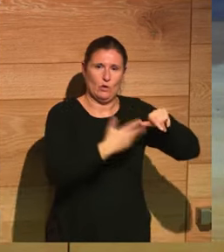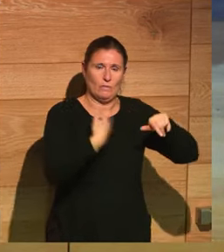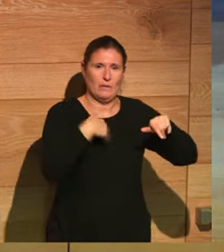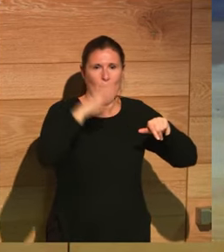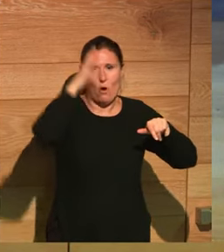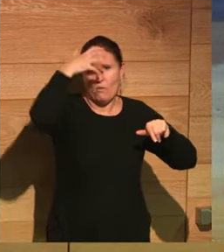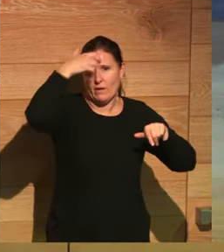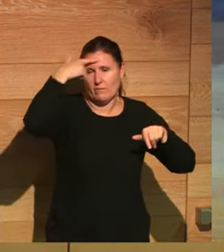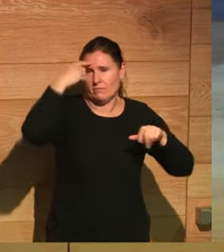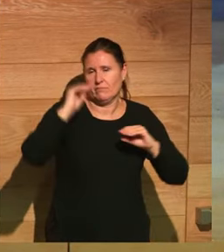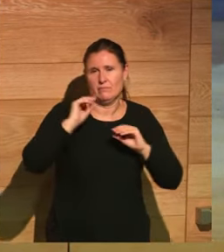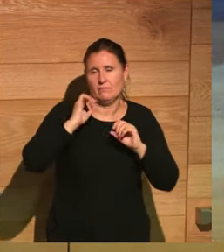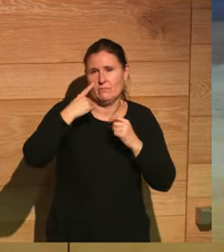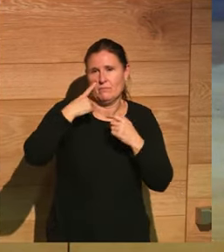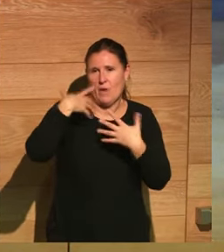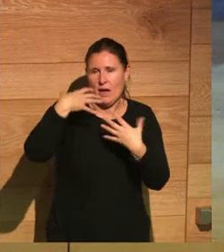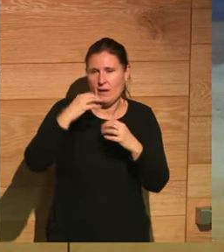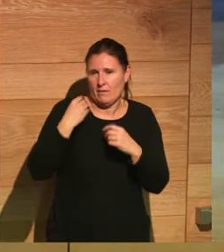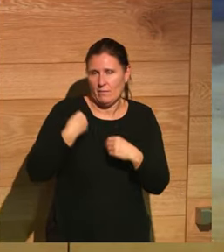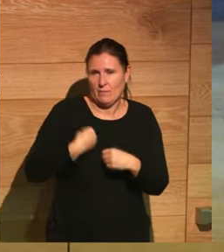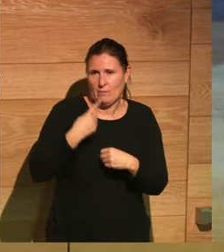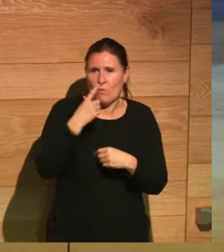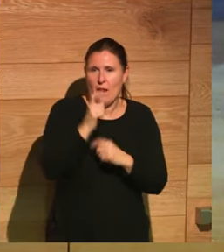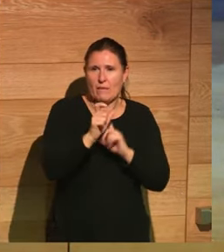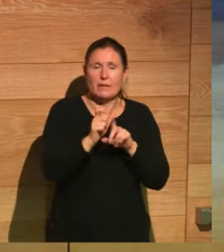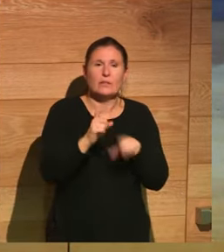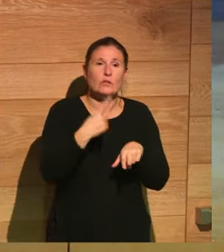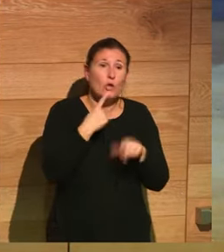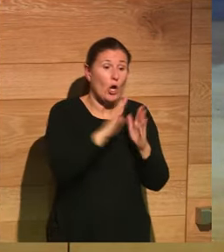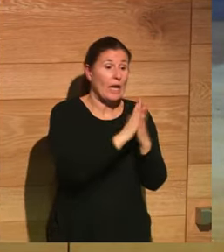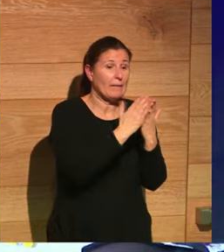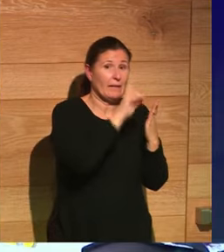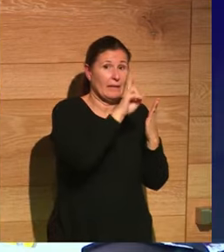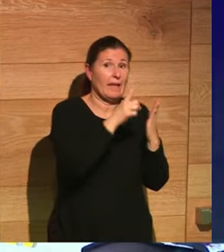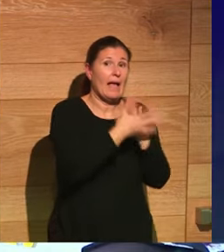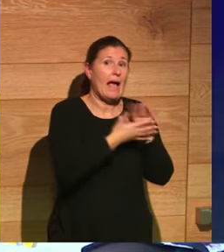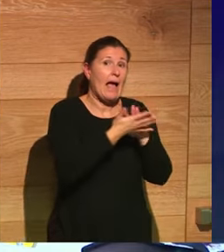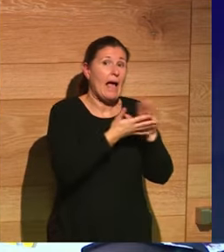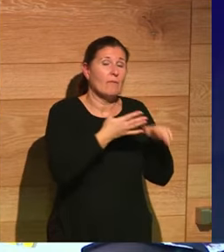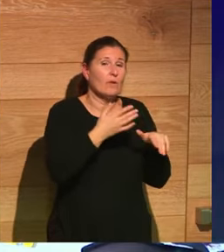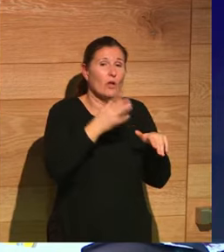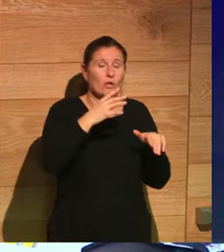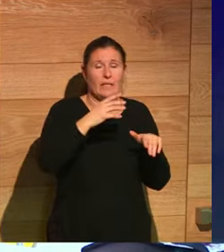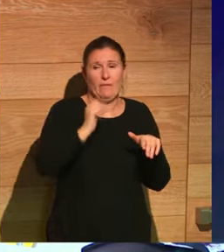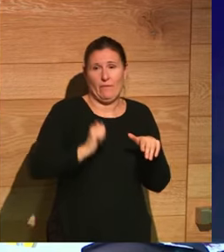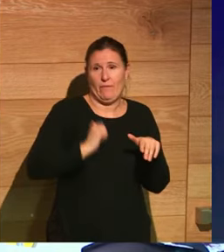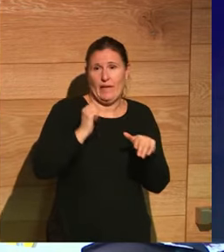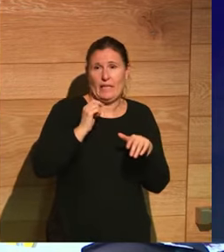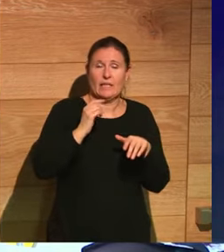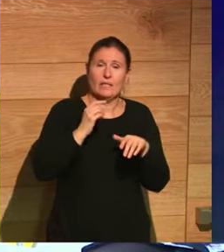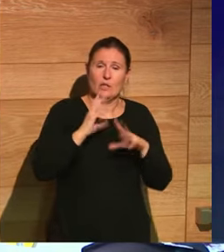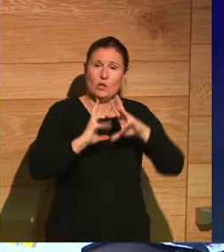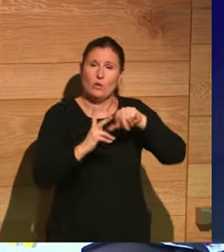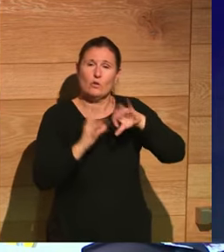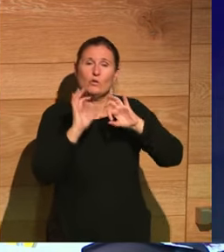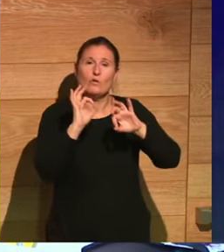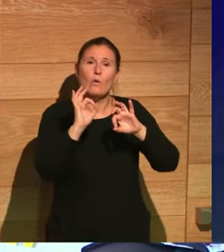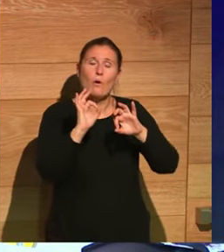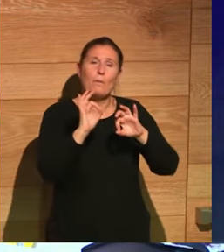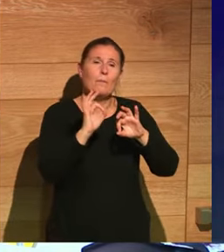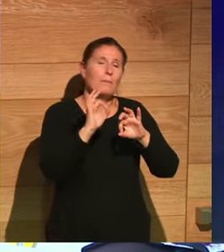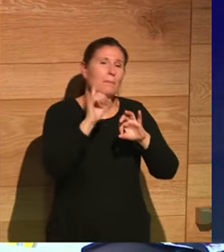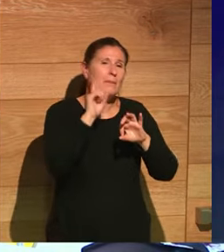es precisamente ese. Yo, de hecho, en el título de mi libro hablo de fake news como mentira política, como propaganda, precisamente. Y es que lo que